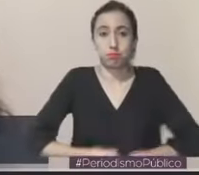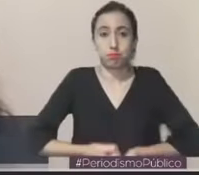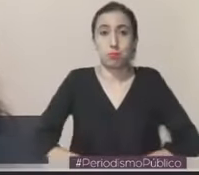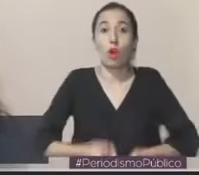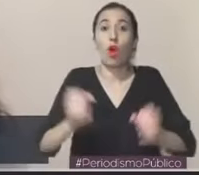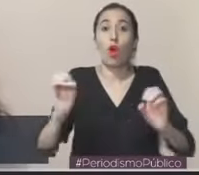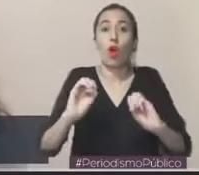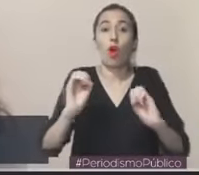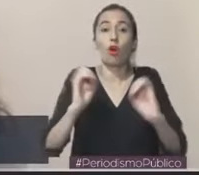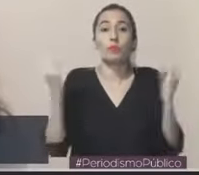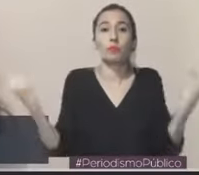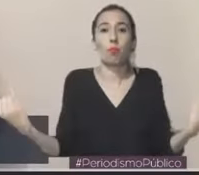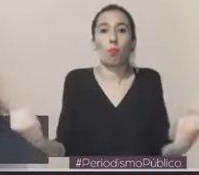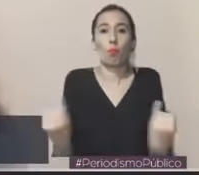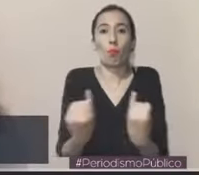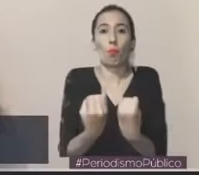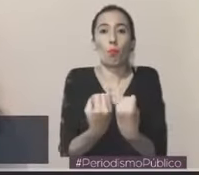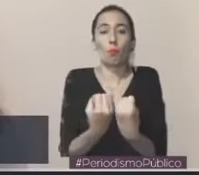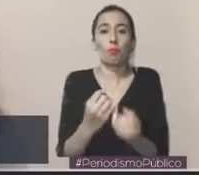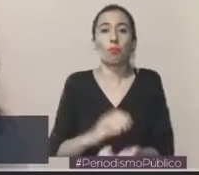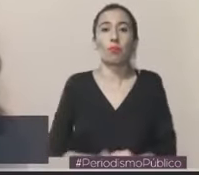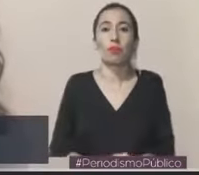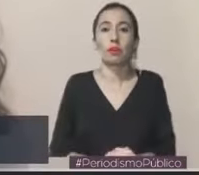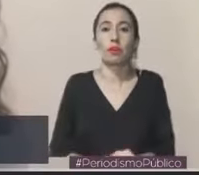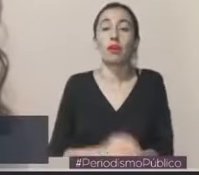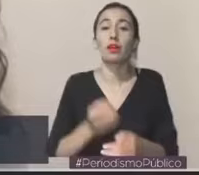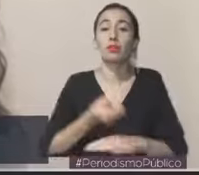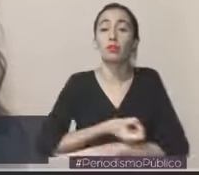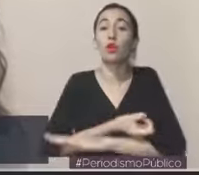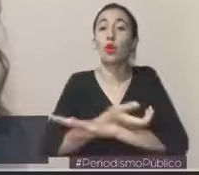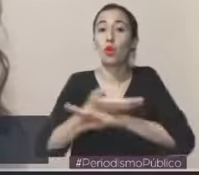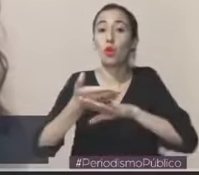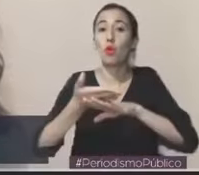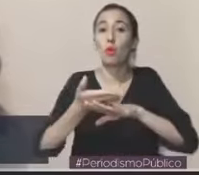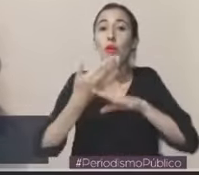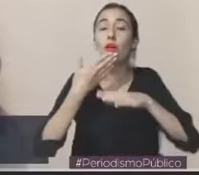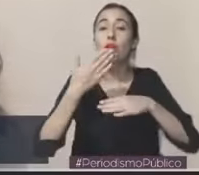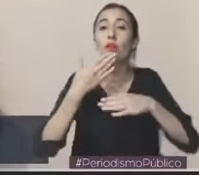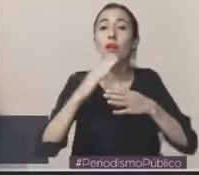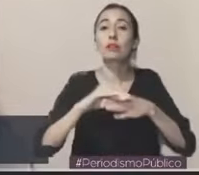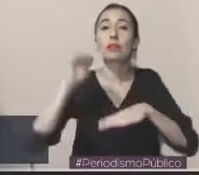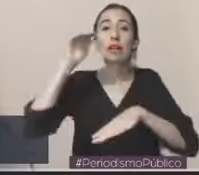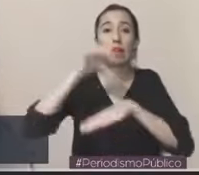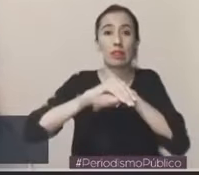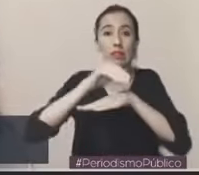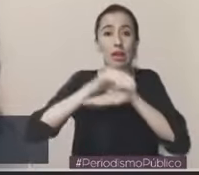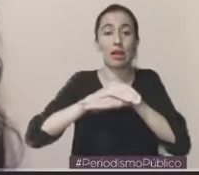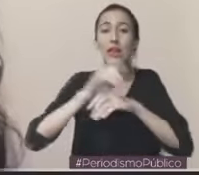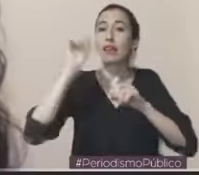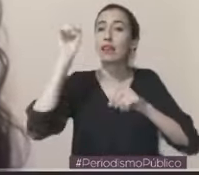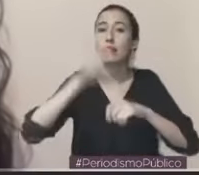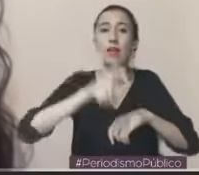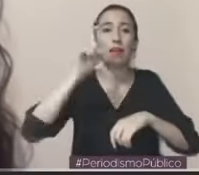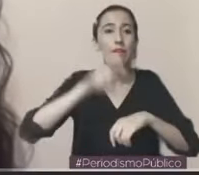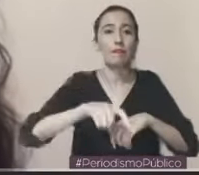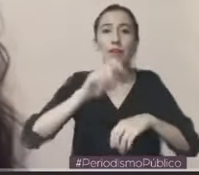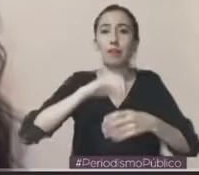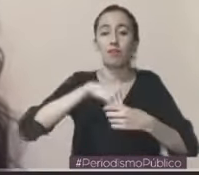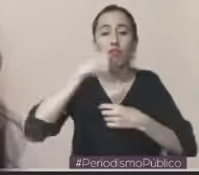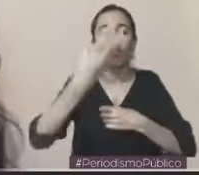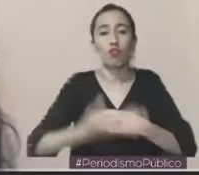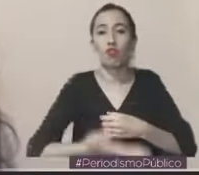recomendación fue que los niños en la tarde tengan actividades físicas fuera, al aire libre, ahora no lo pueden hacer por el coronavirus,